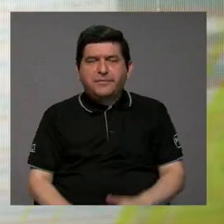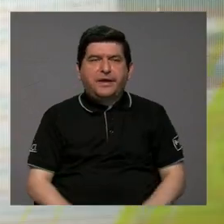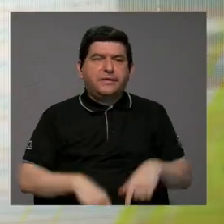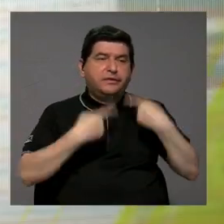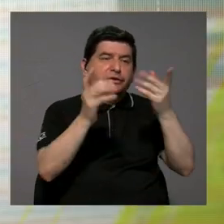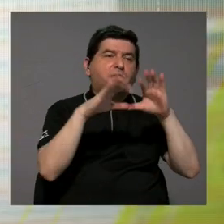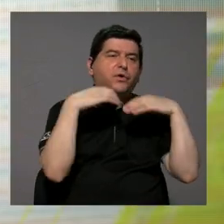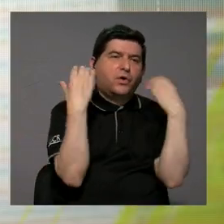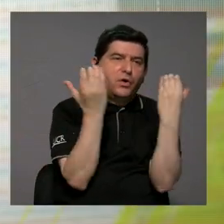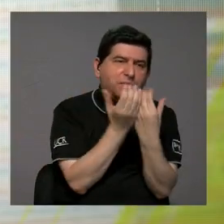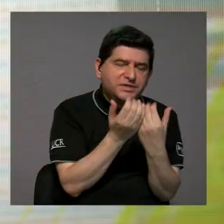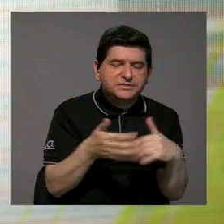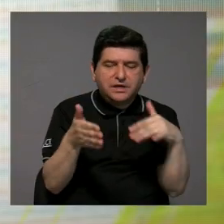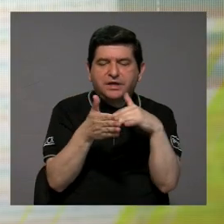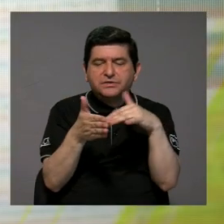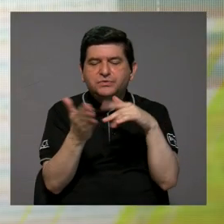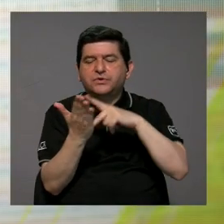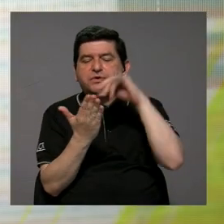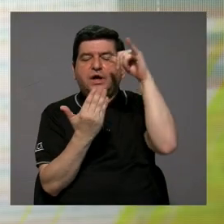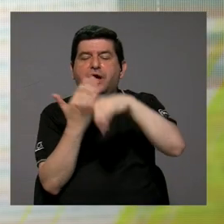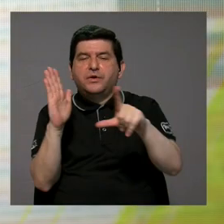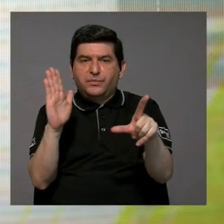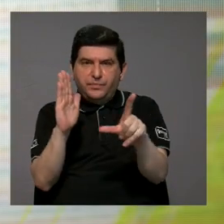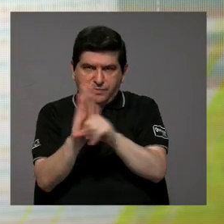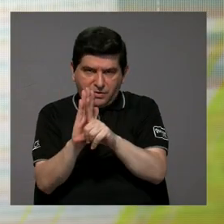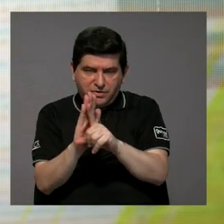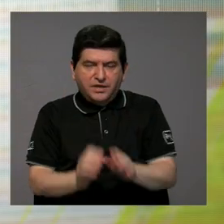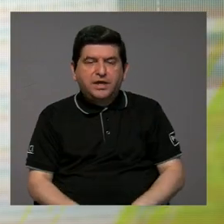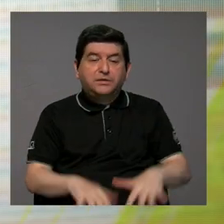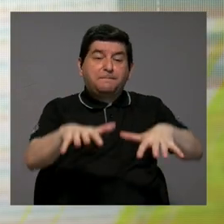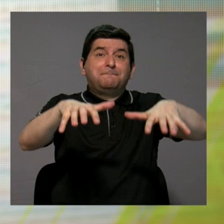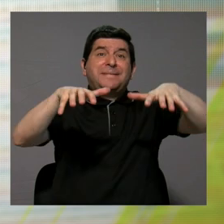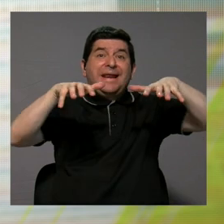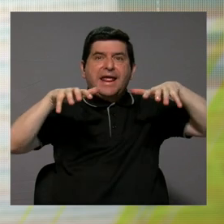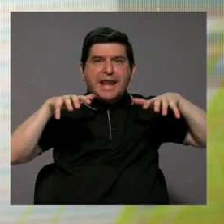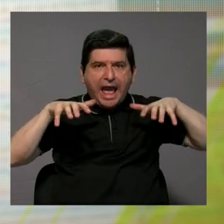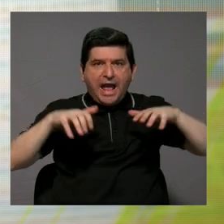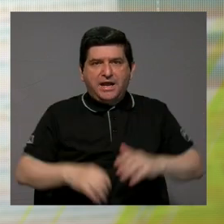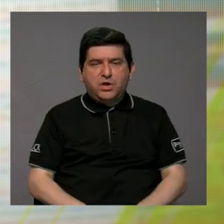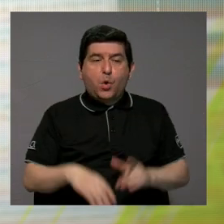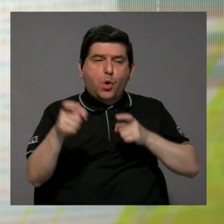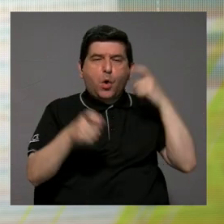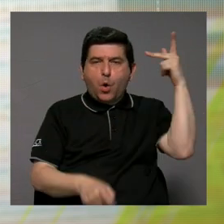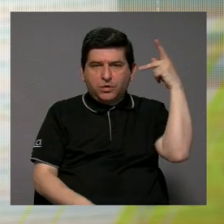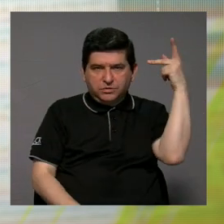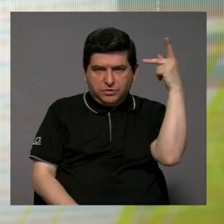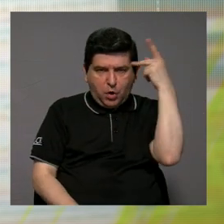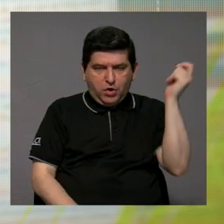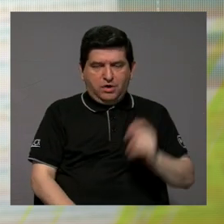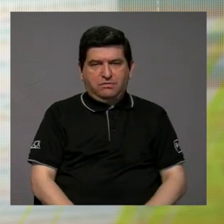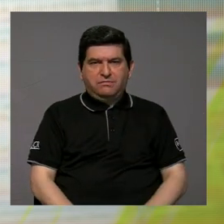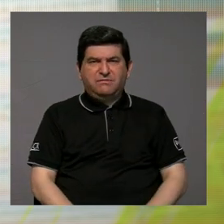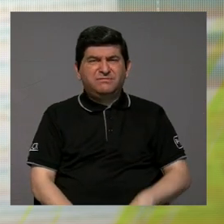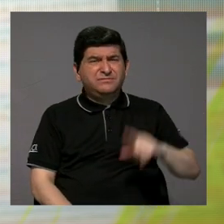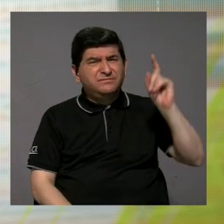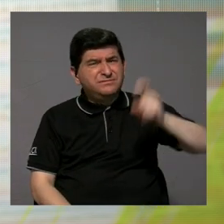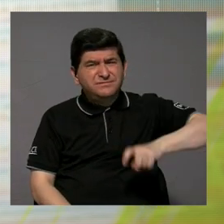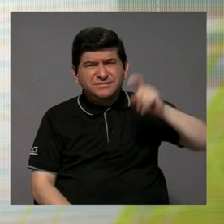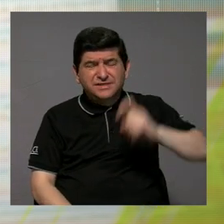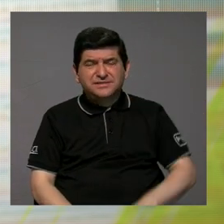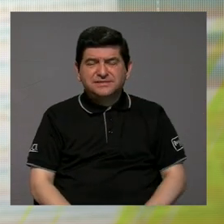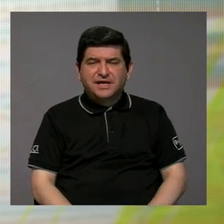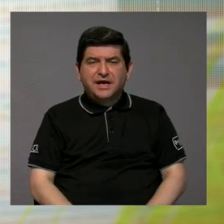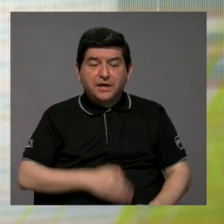comisiones, estudiar proyectos de ley, ir a plenario, hacer control político. Eso requiere una